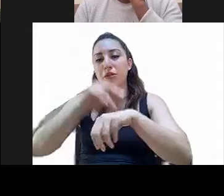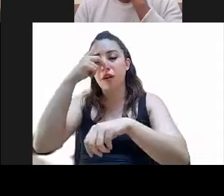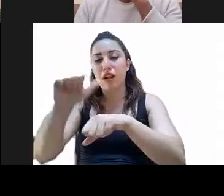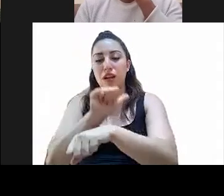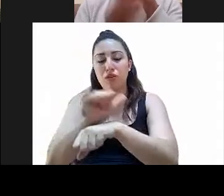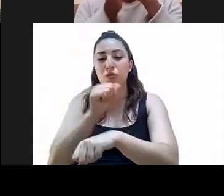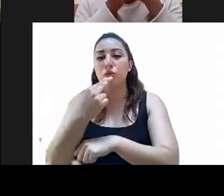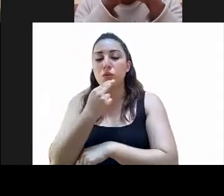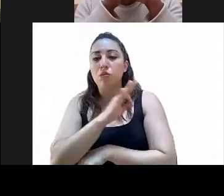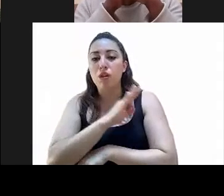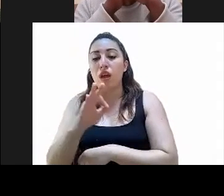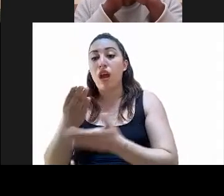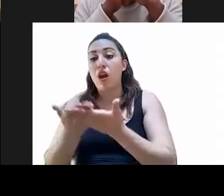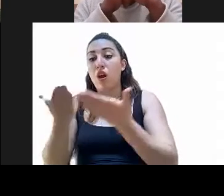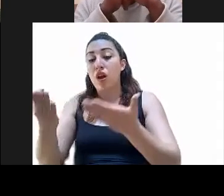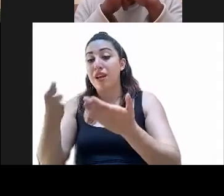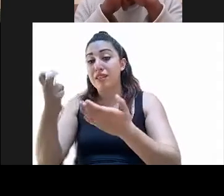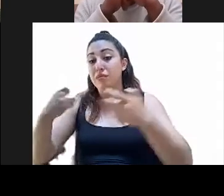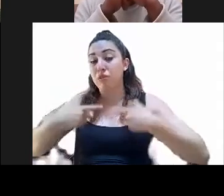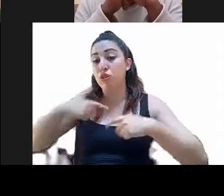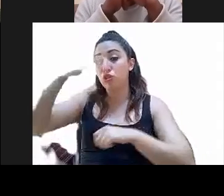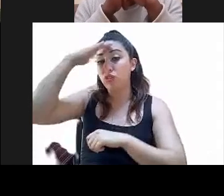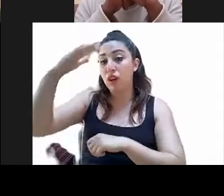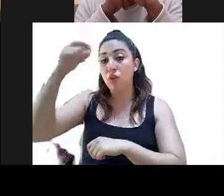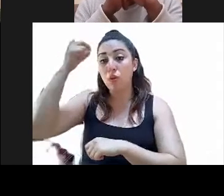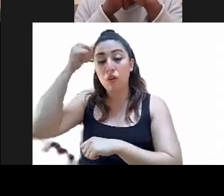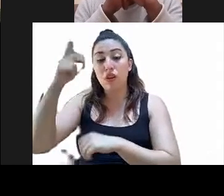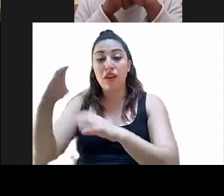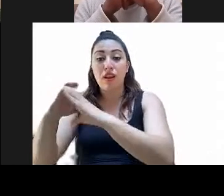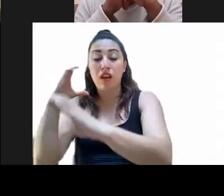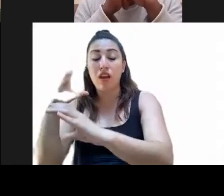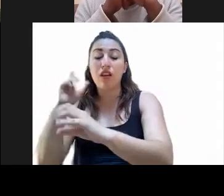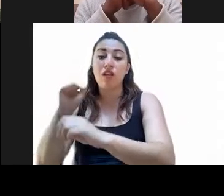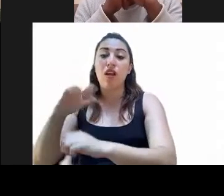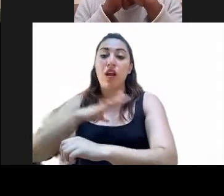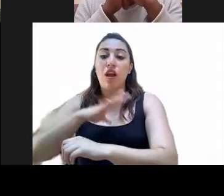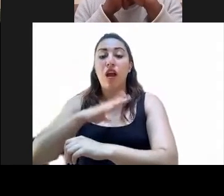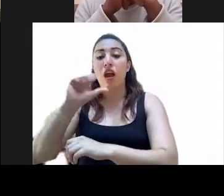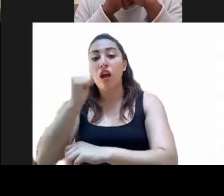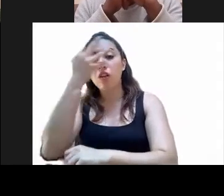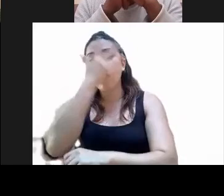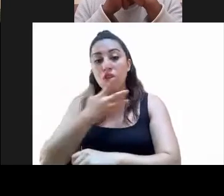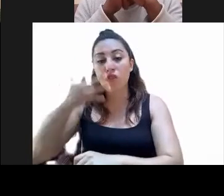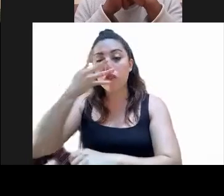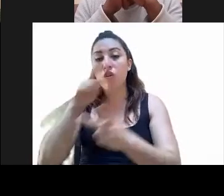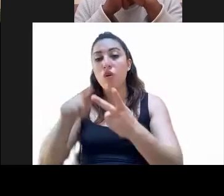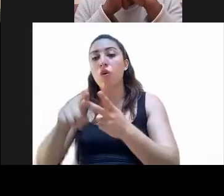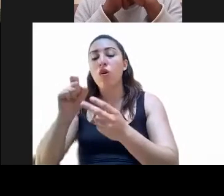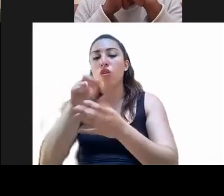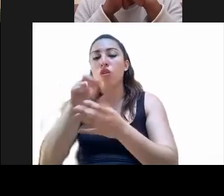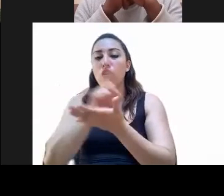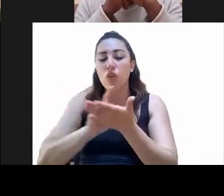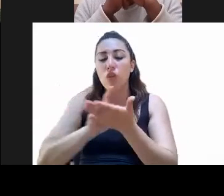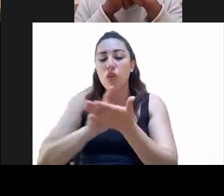transporte privado público de pasajeros o de carga conduzca en estado de ebriedad y o bajo la influencia de estupefacientes, psicotrópicos u otras